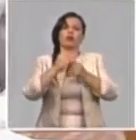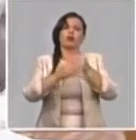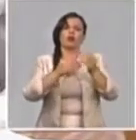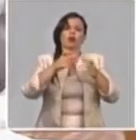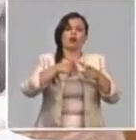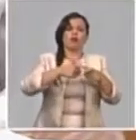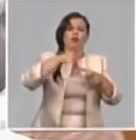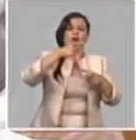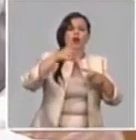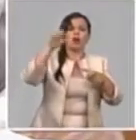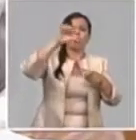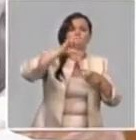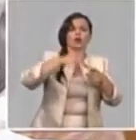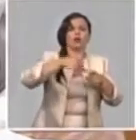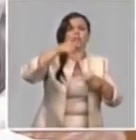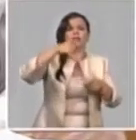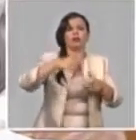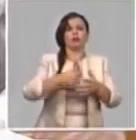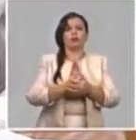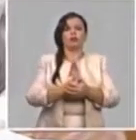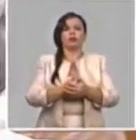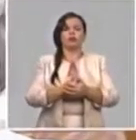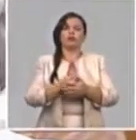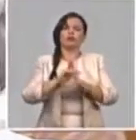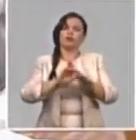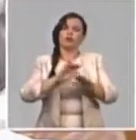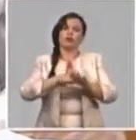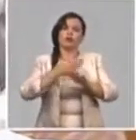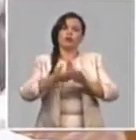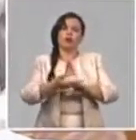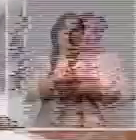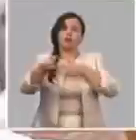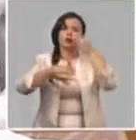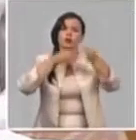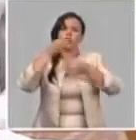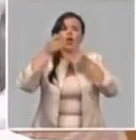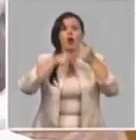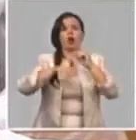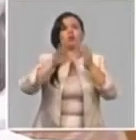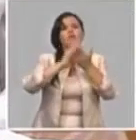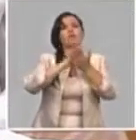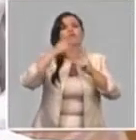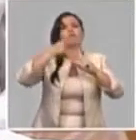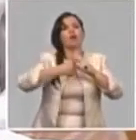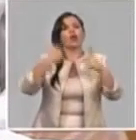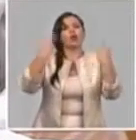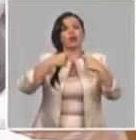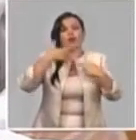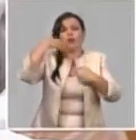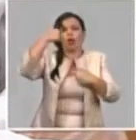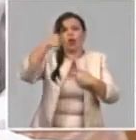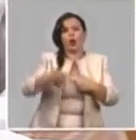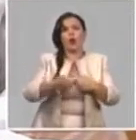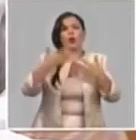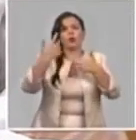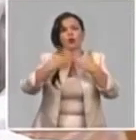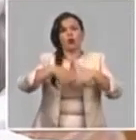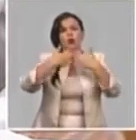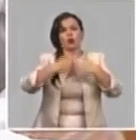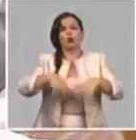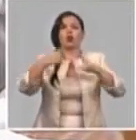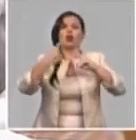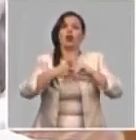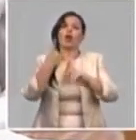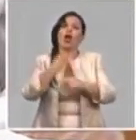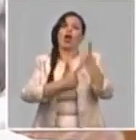Ahorita explicaremos que debemos tener una mejor situación en el mes de mayo. Y un tema, Randy, que salió a partir de la decisión tomada por la dirección